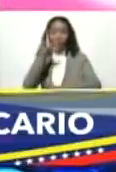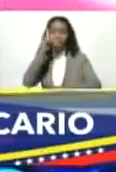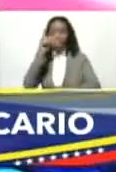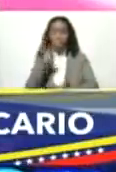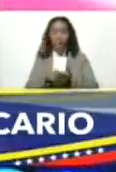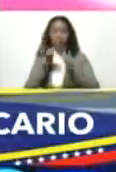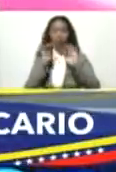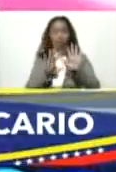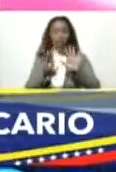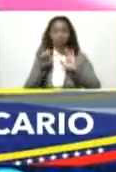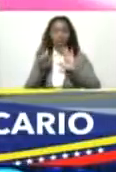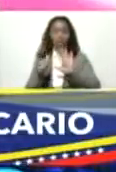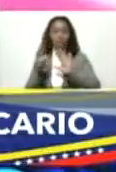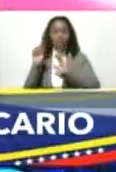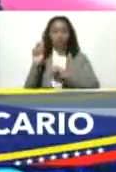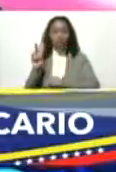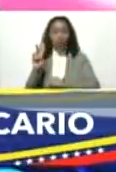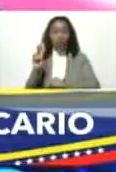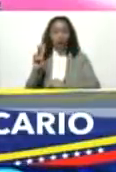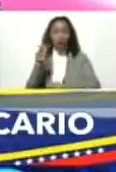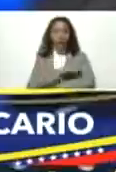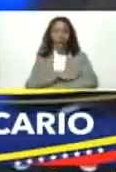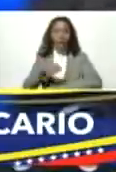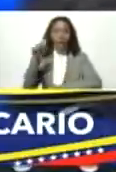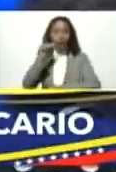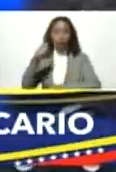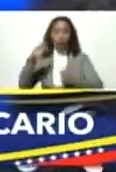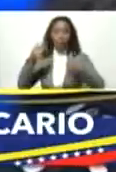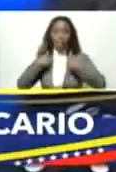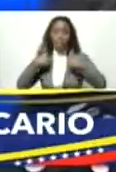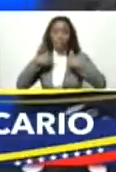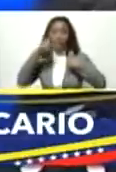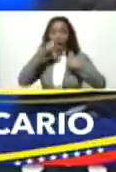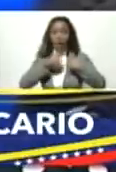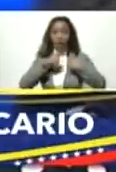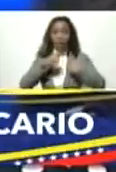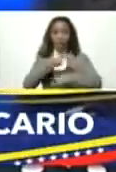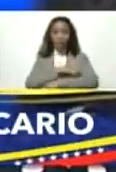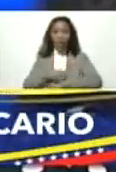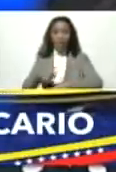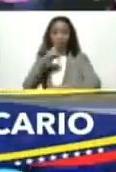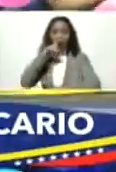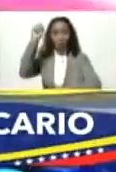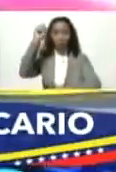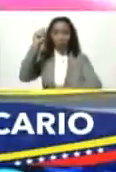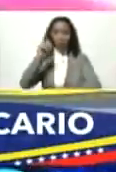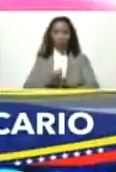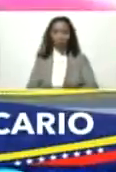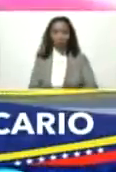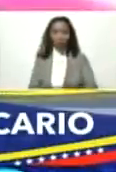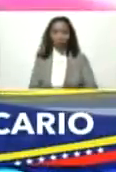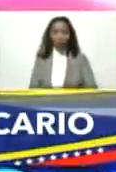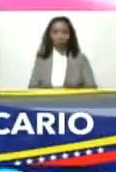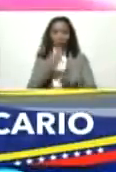1962 el año del tigre de agua así que este es mi año el año del tigre maduro adelante por favor